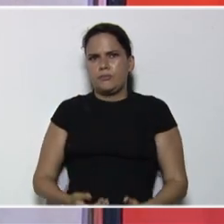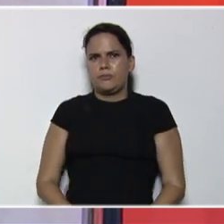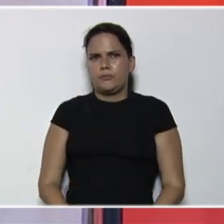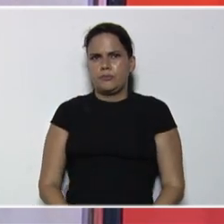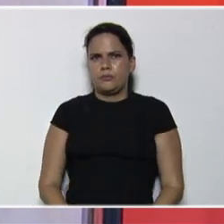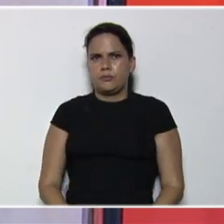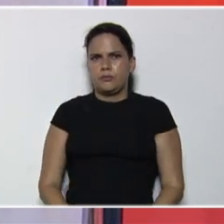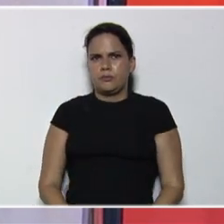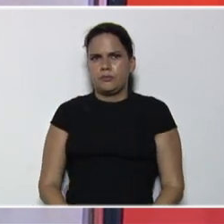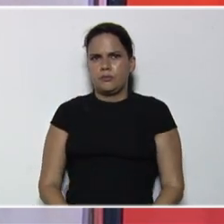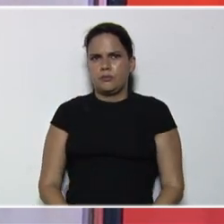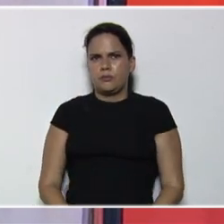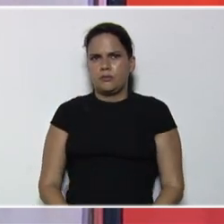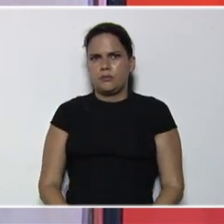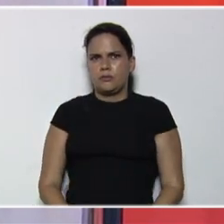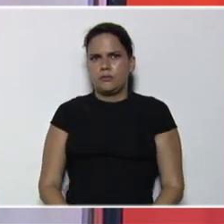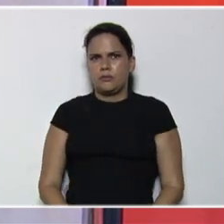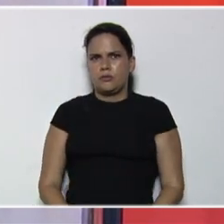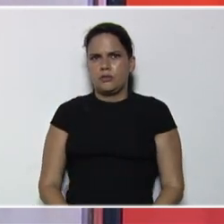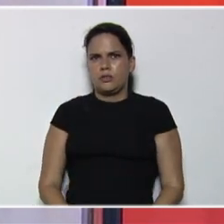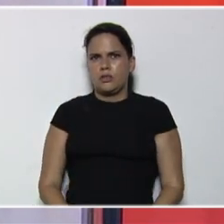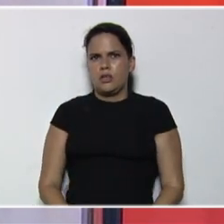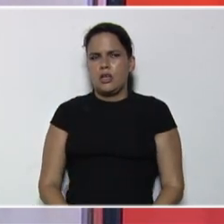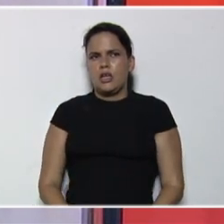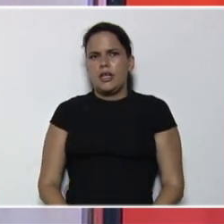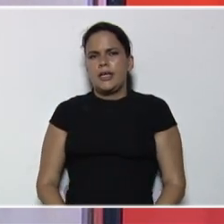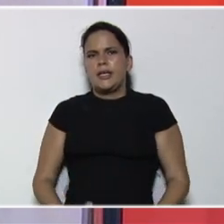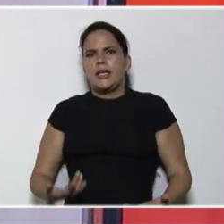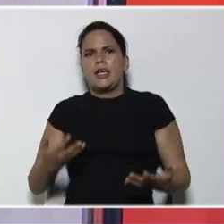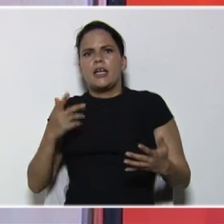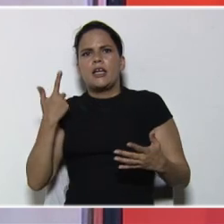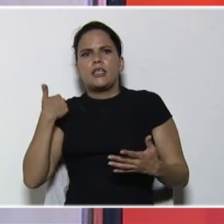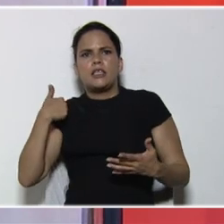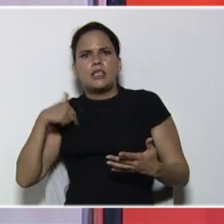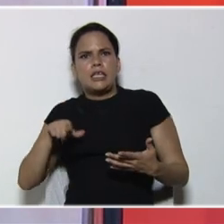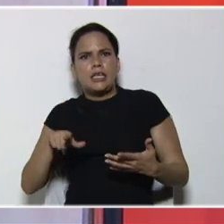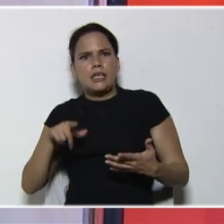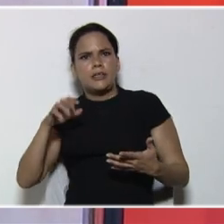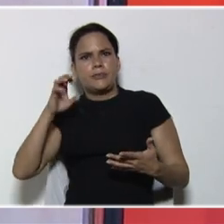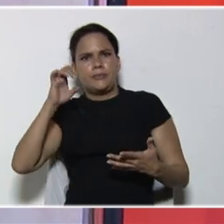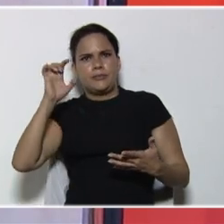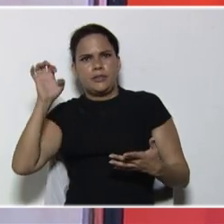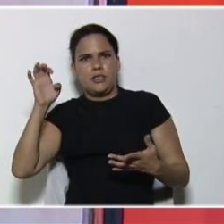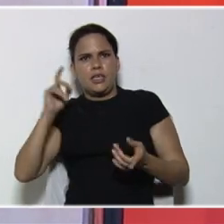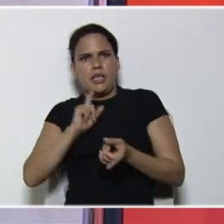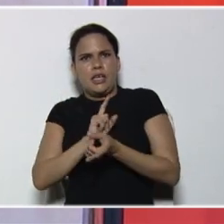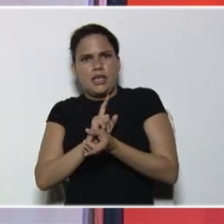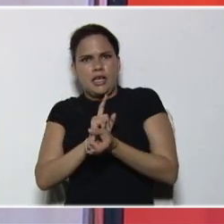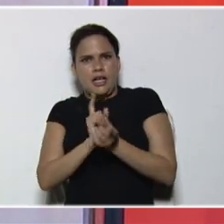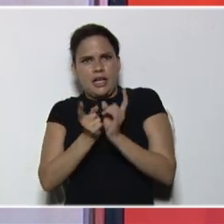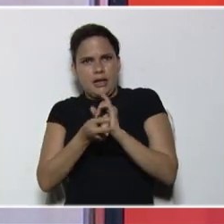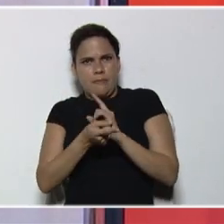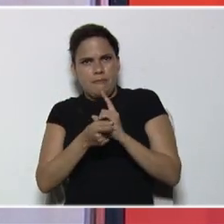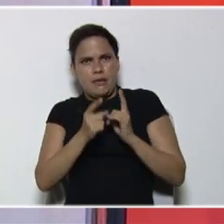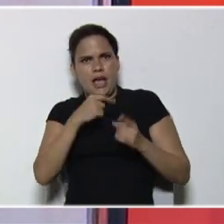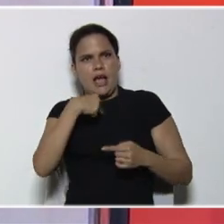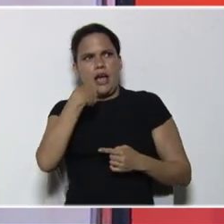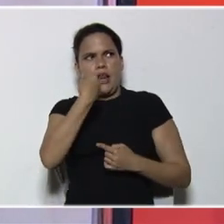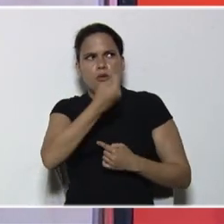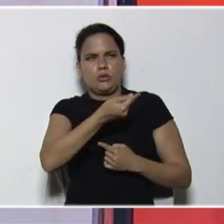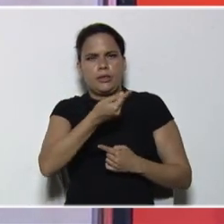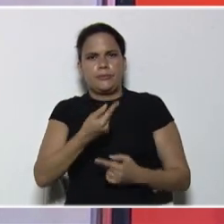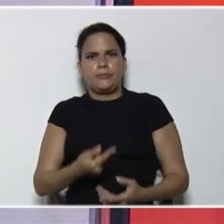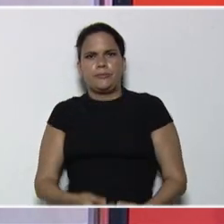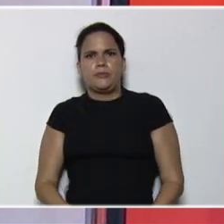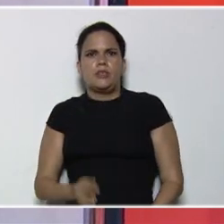la operación que tenga la cantidad, o la variable, pasa con la operación opuesta. En este caso, vamos